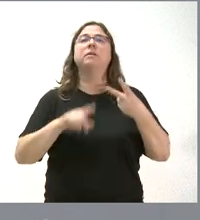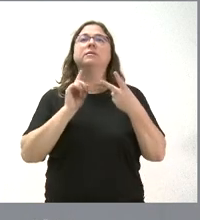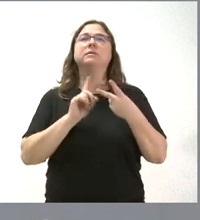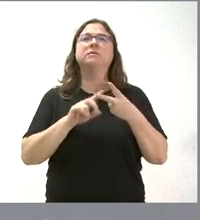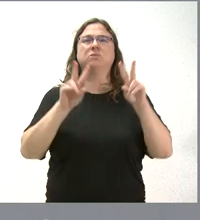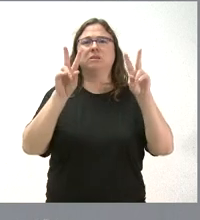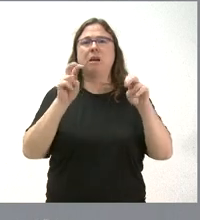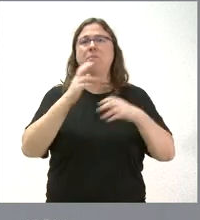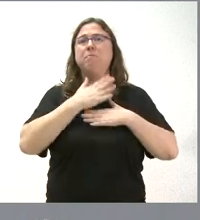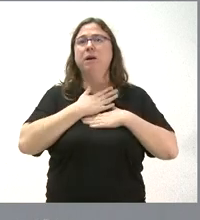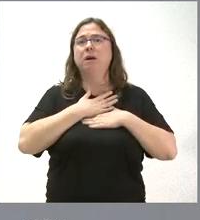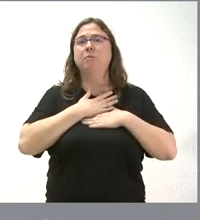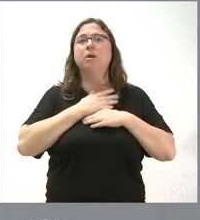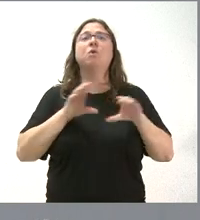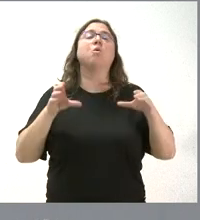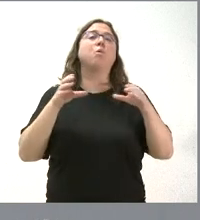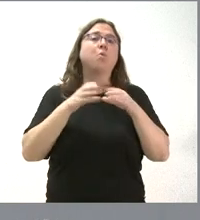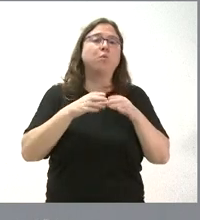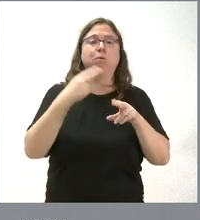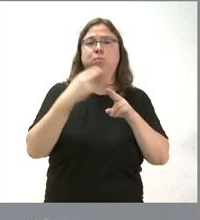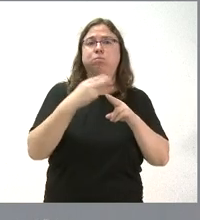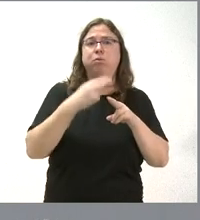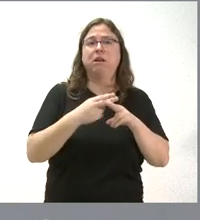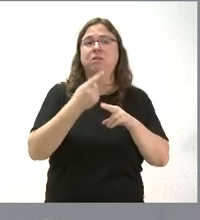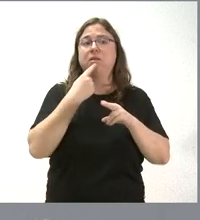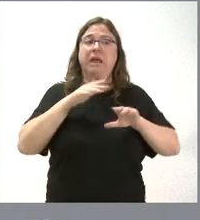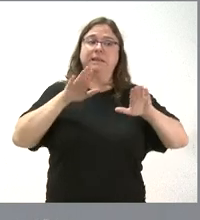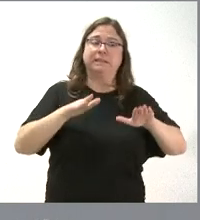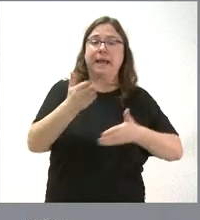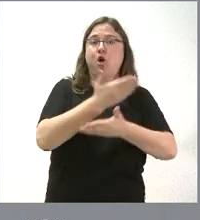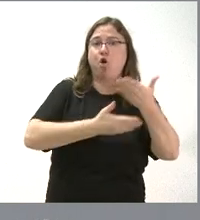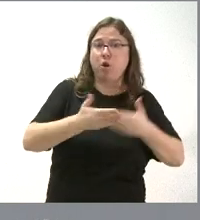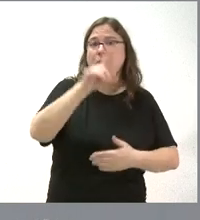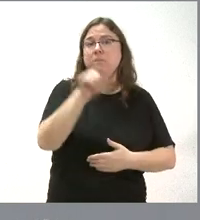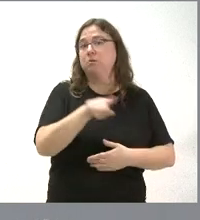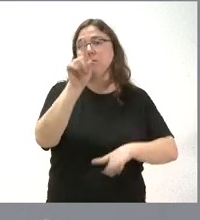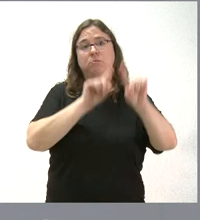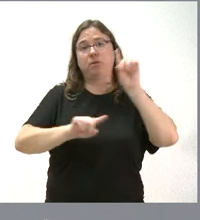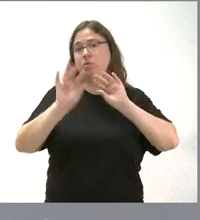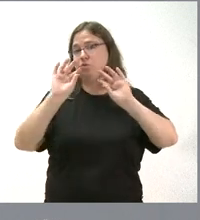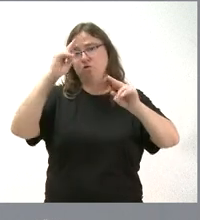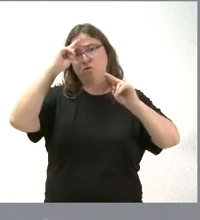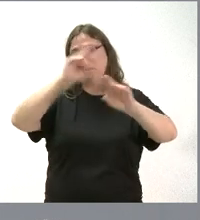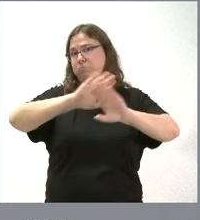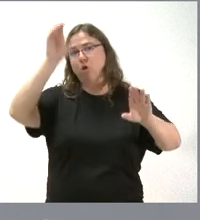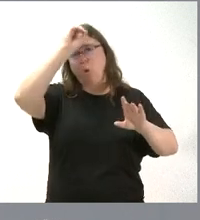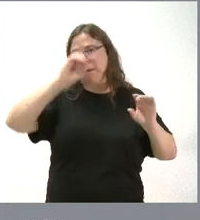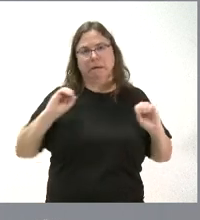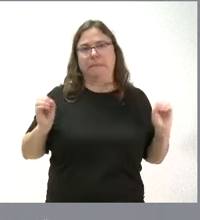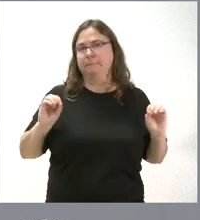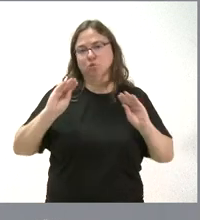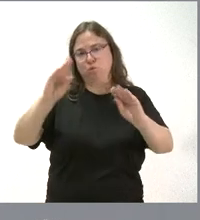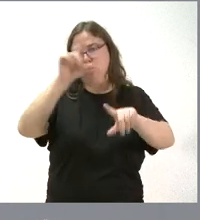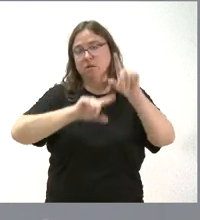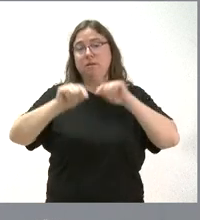a mí, que un partido político decida estar colaborando o no colaborando, pues es su decisión. Y yo la respeto. No tengo por qué opinar sobre ella.